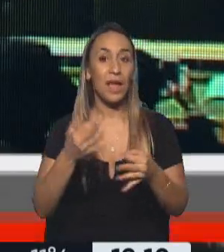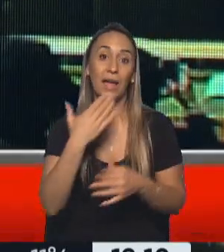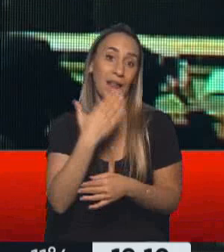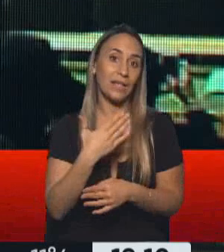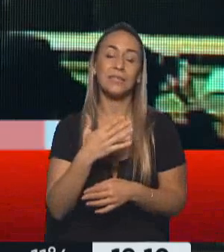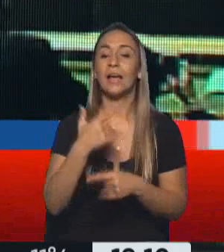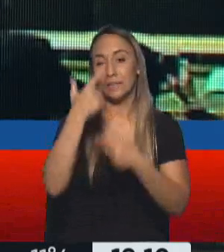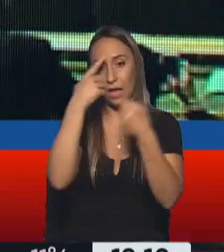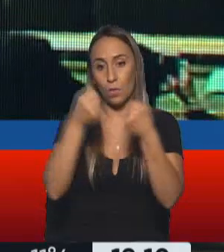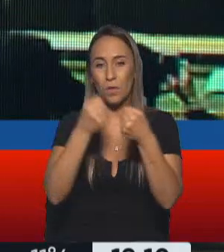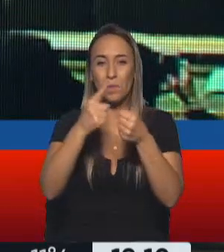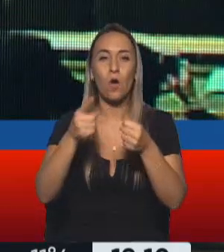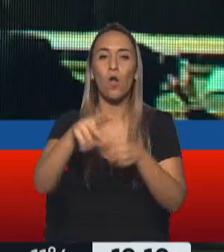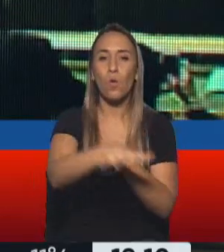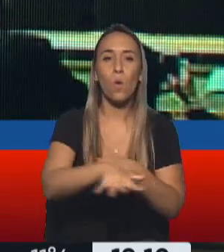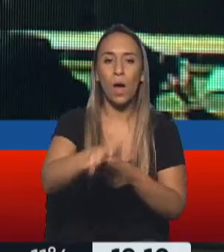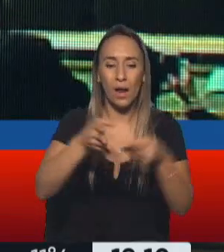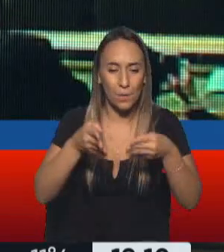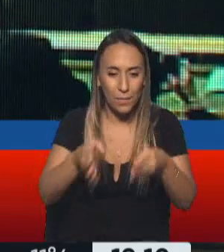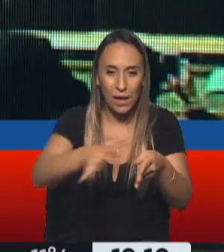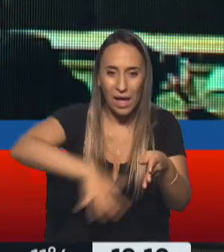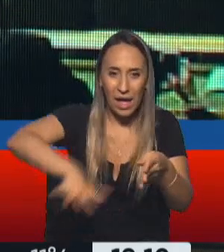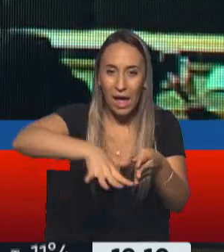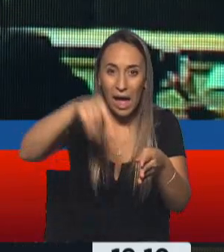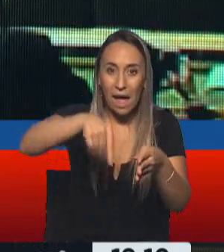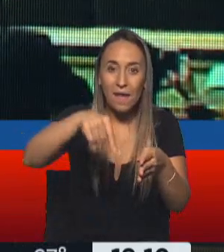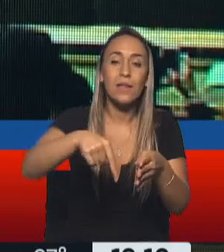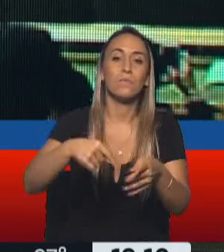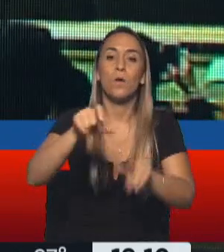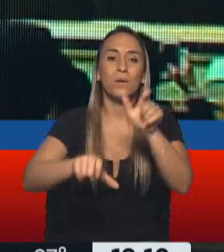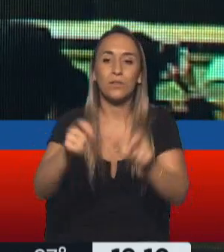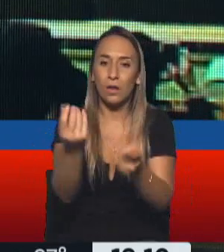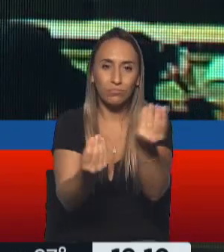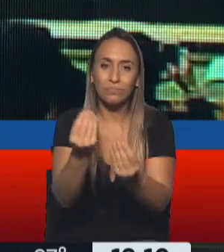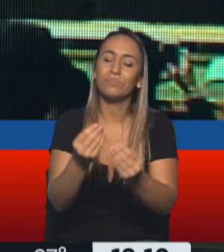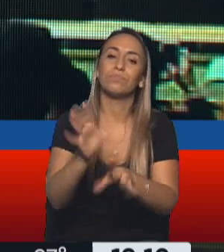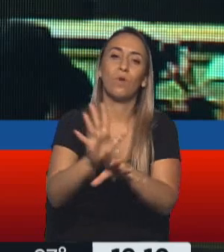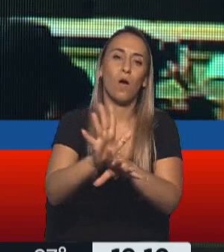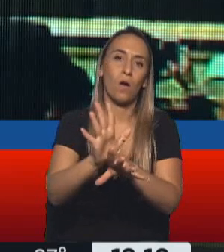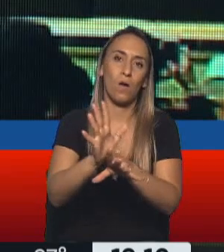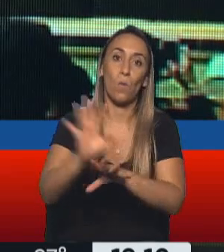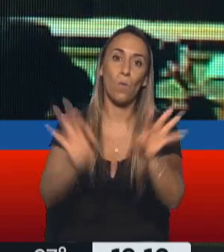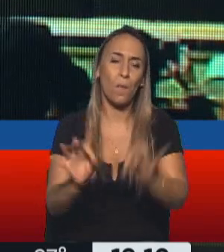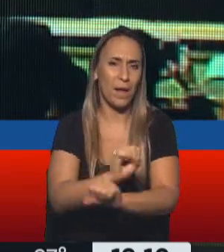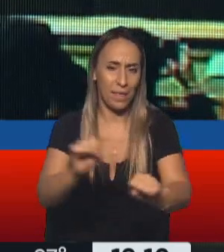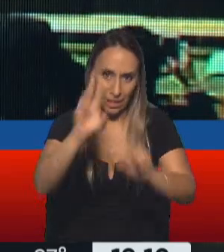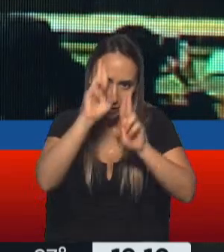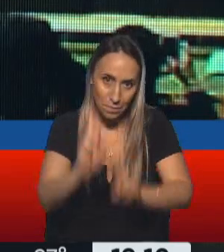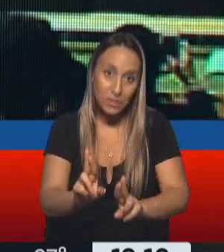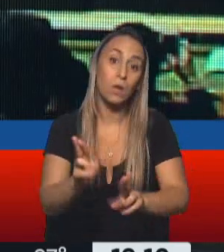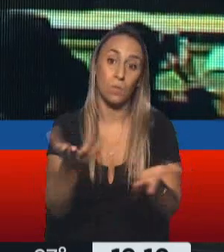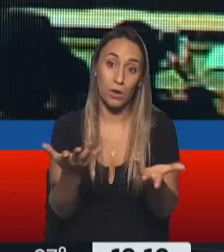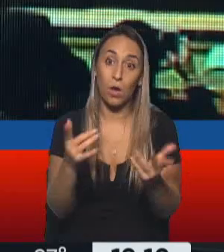humanitarios que se acordaron, es probable que aumente justamente este caudal de ucranianos y ucranianas que buscan huir